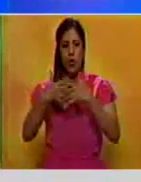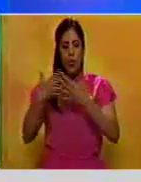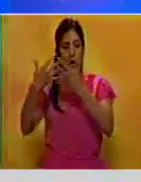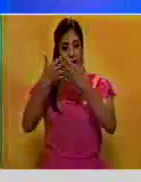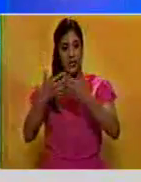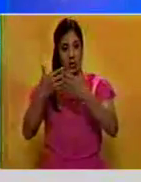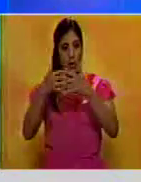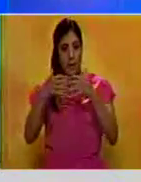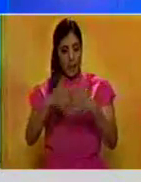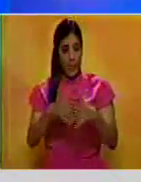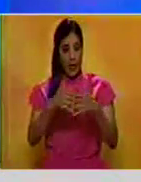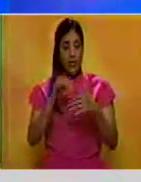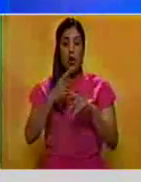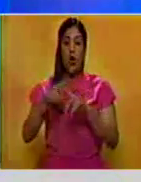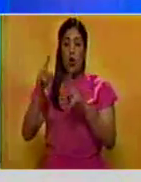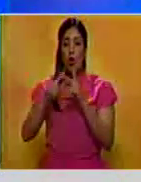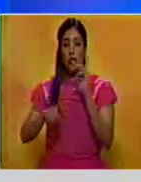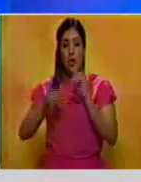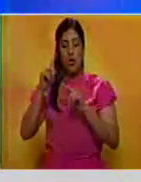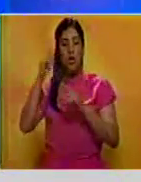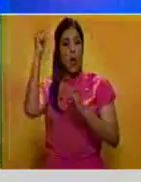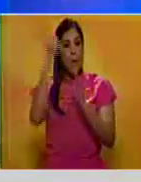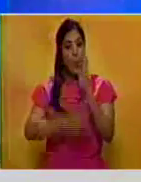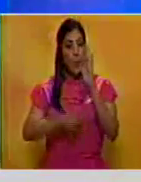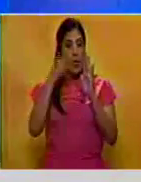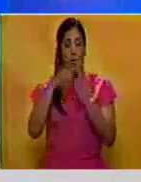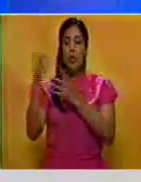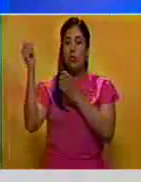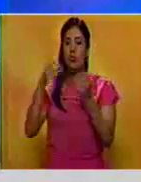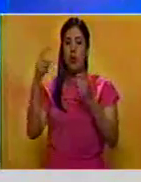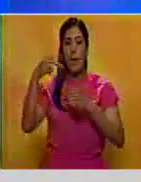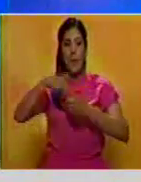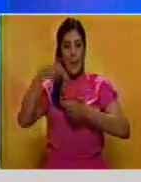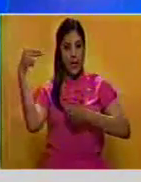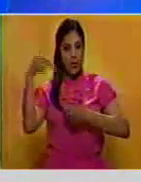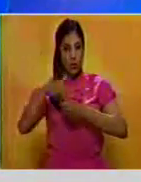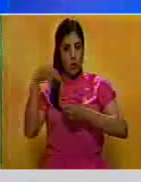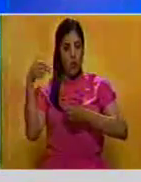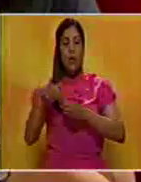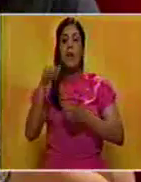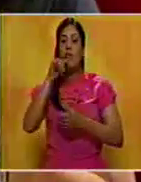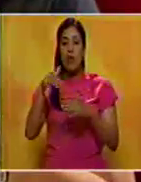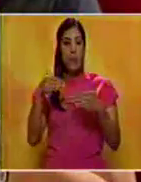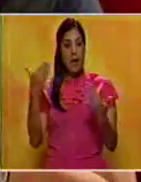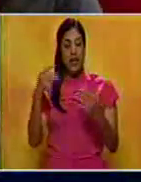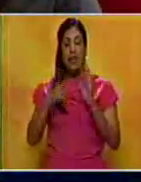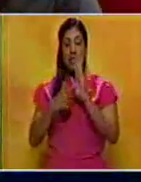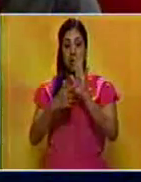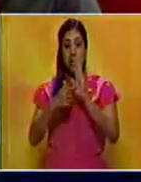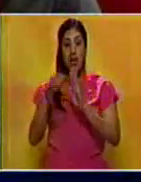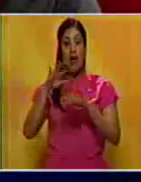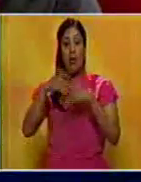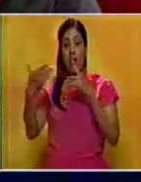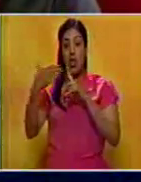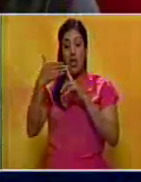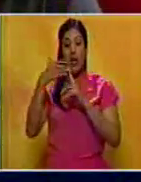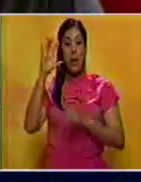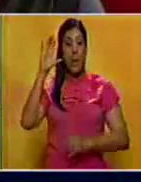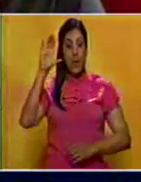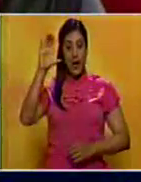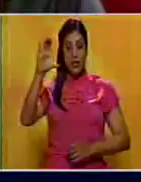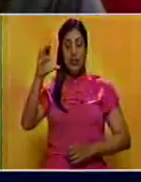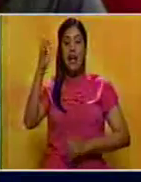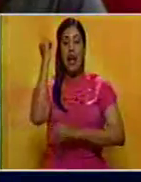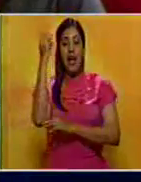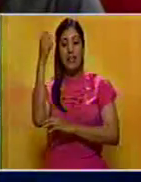norteamericanas, entre otras cosas con la prohibición de importar crudo venezolano. Rodríguez destacó que ante esta amenaza para el país,